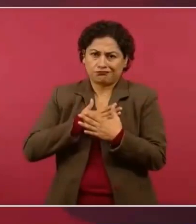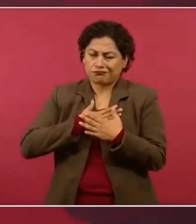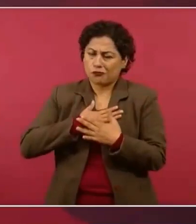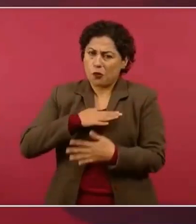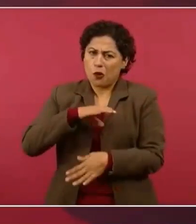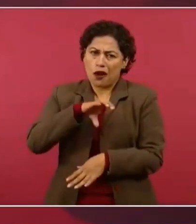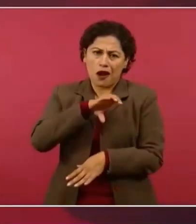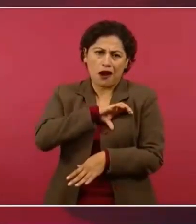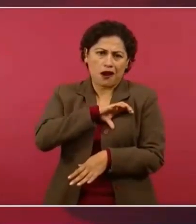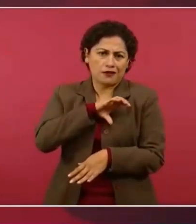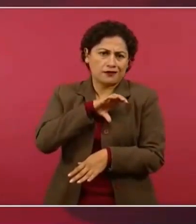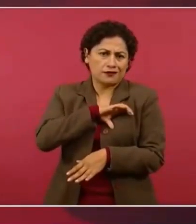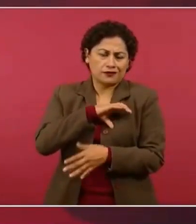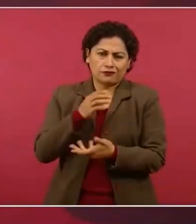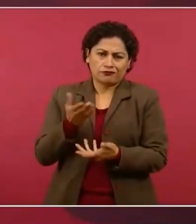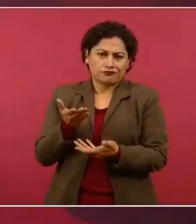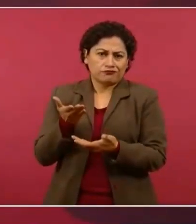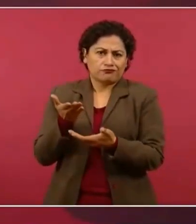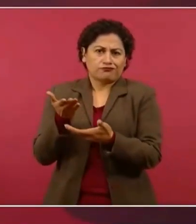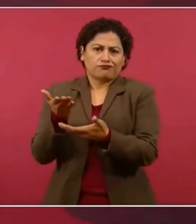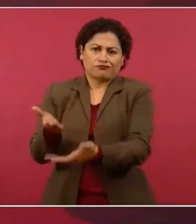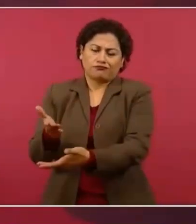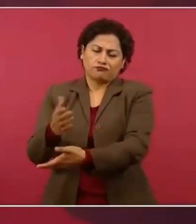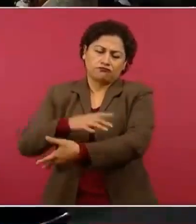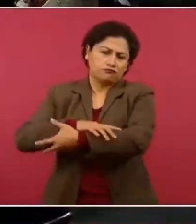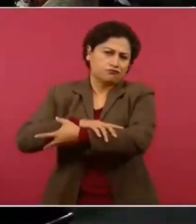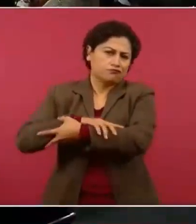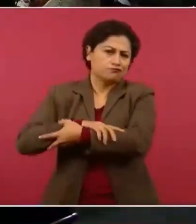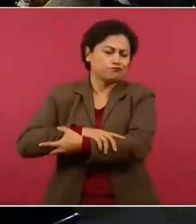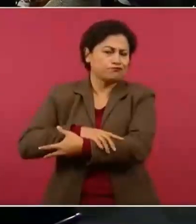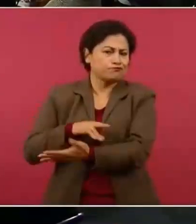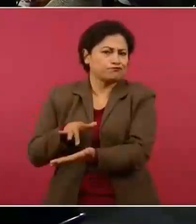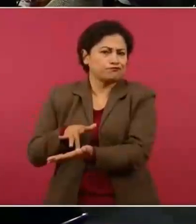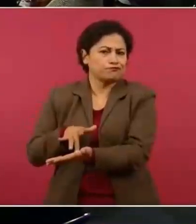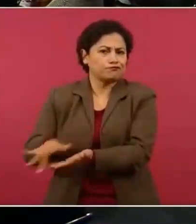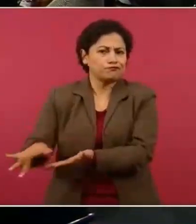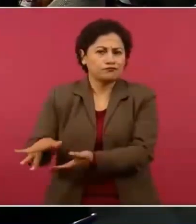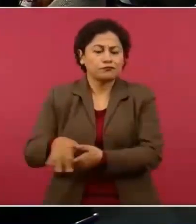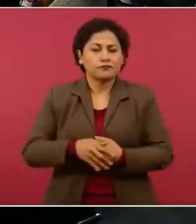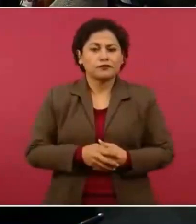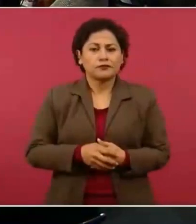mucha solidaridad. Y también,